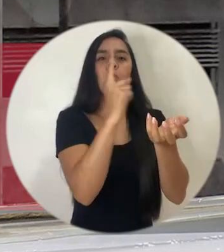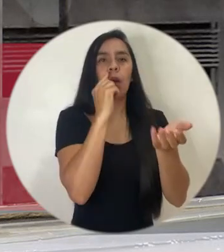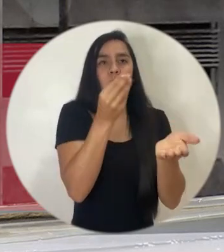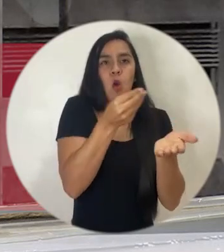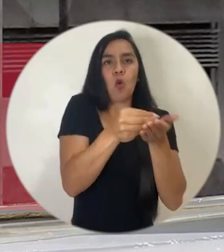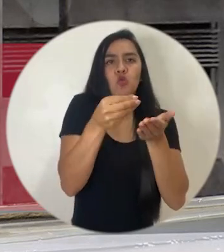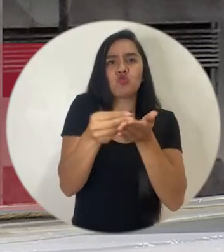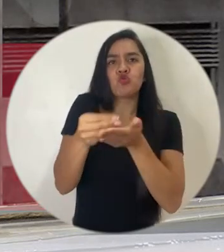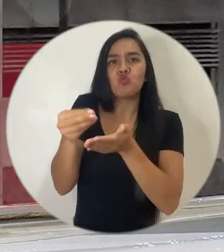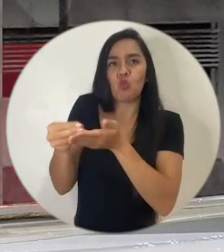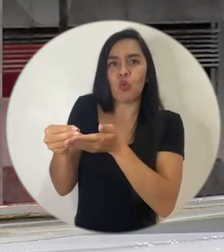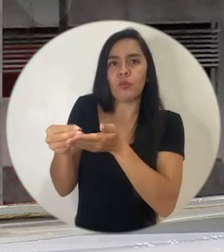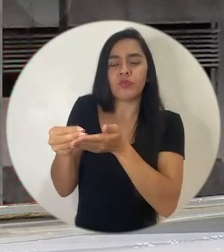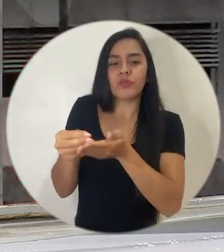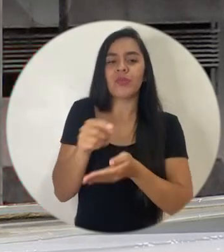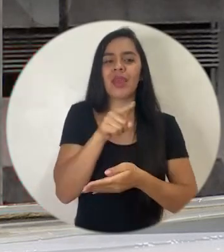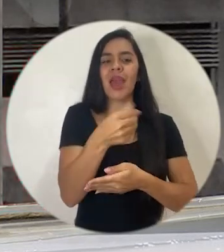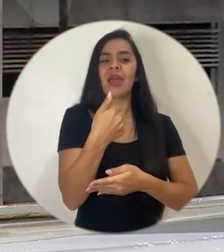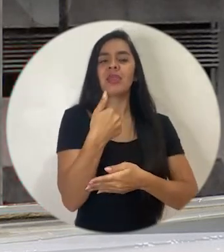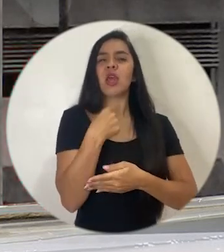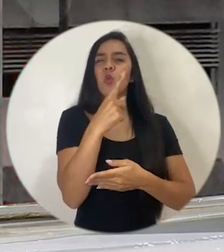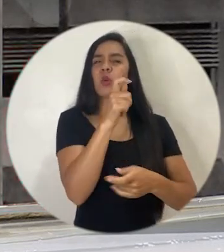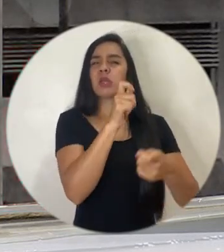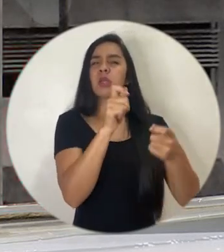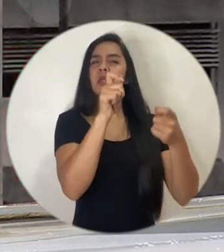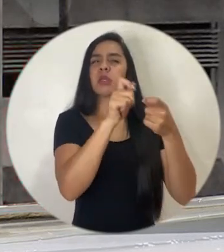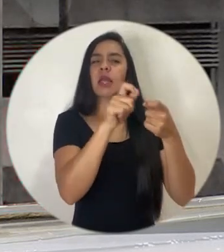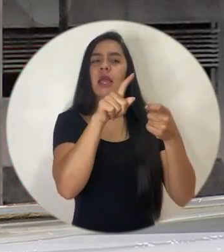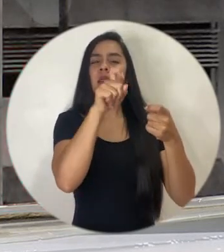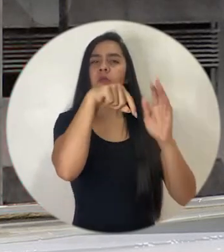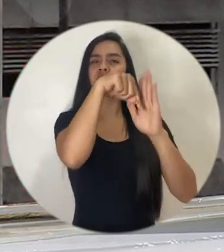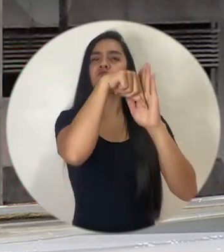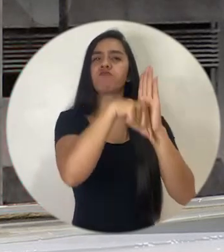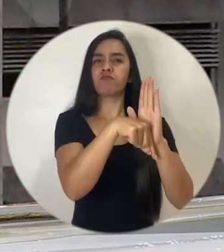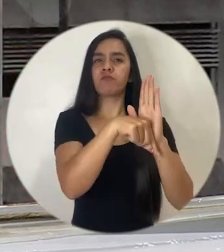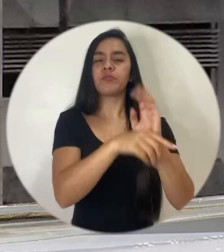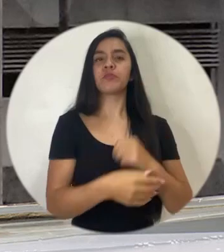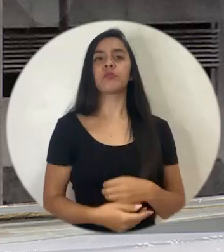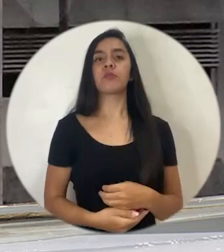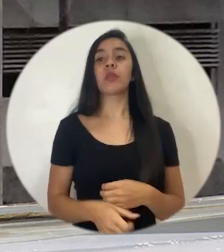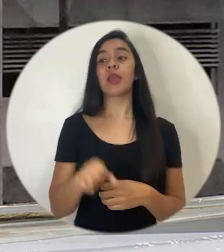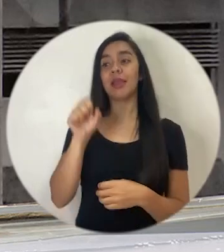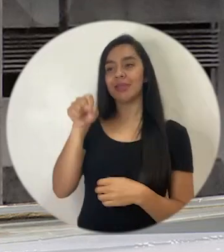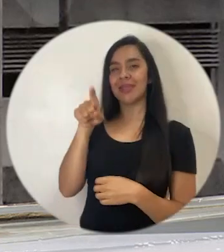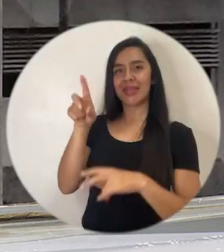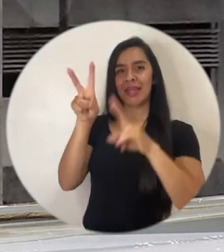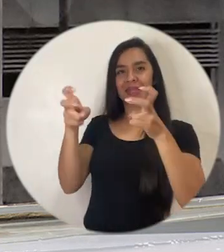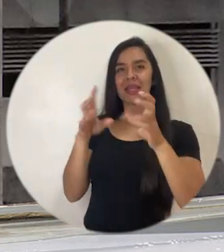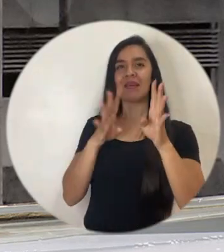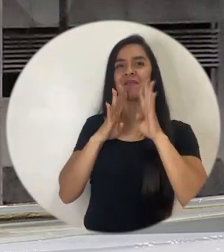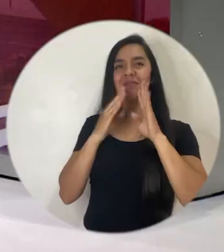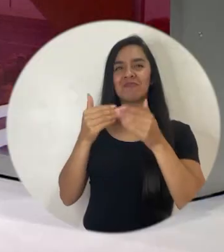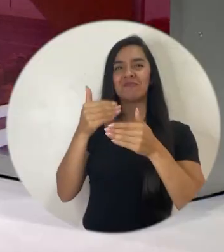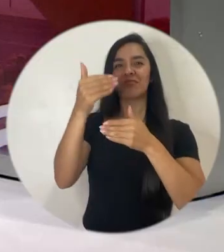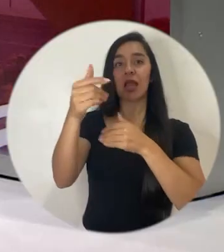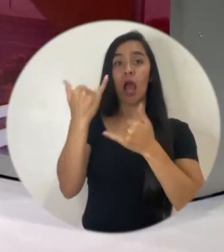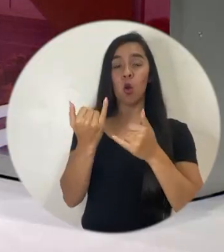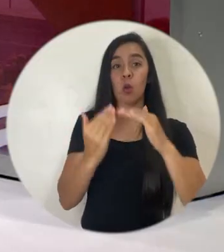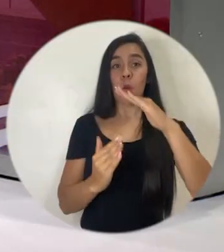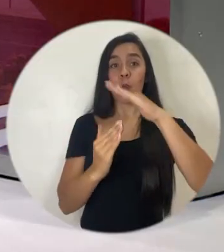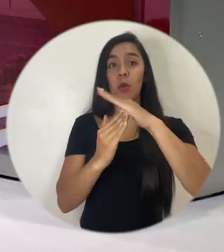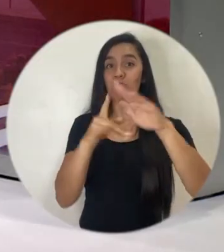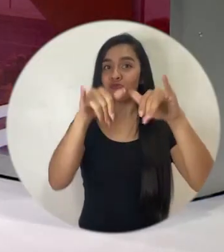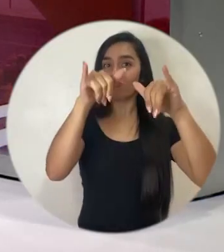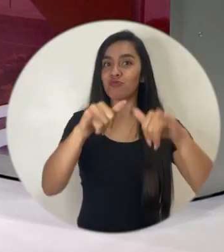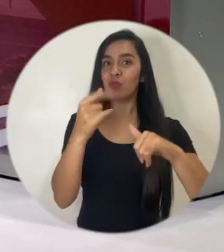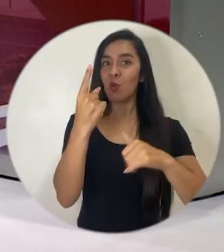sobre todo de consumo, tiene una particularidad y hay que verla con más cuidado. De ese tema hablaremos